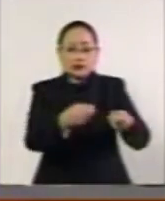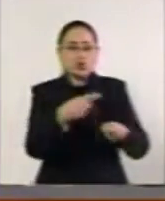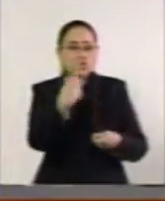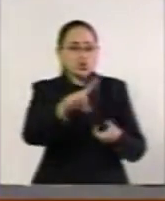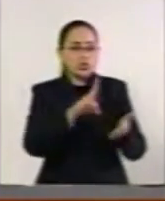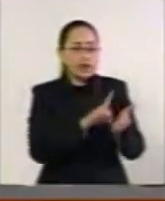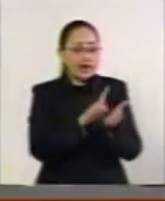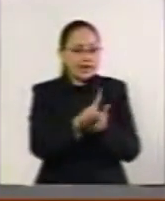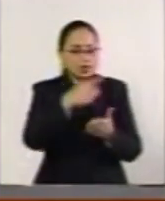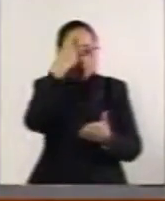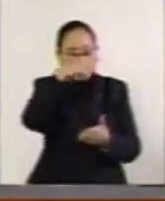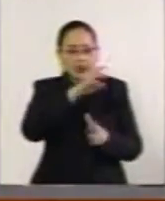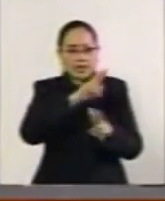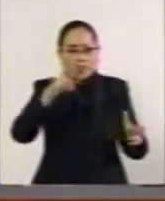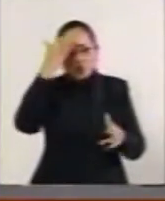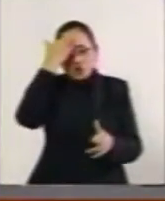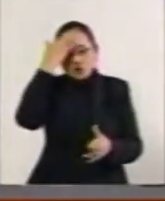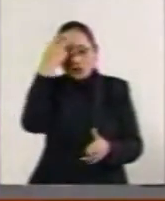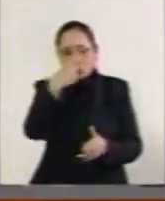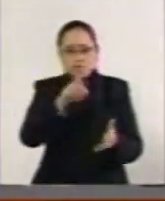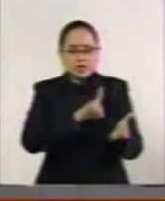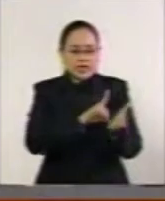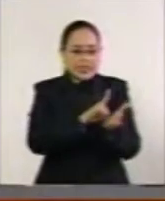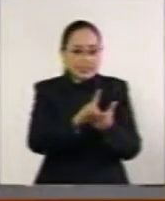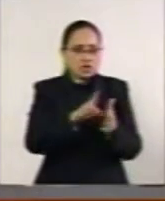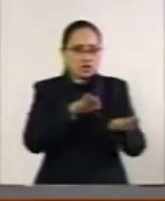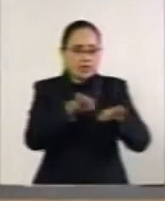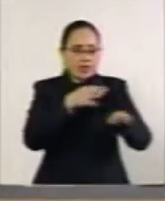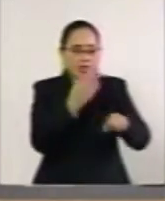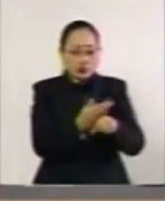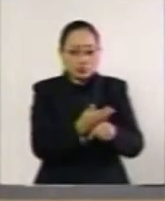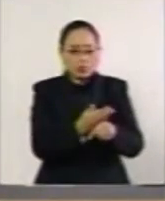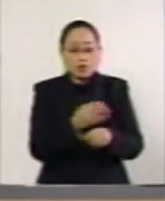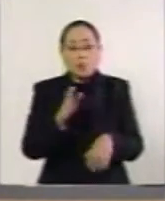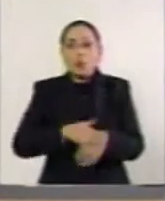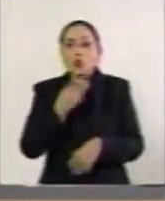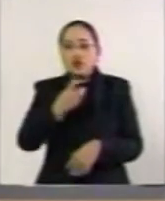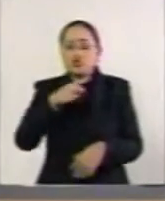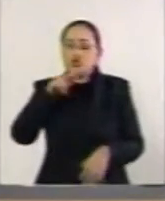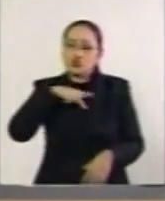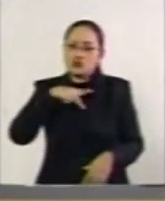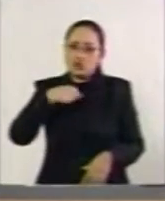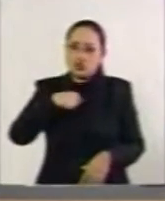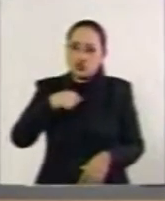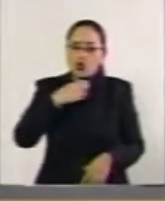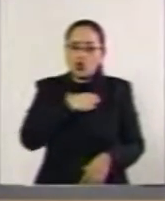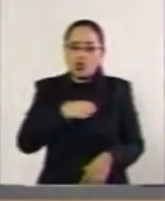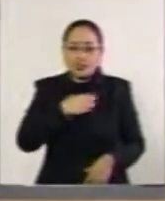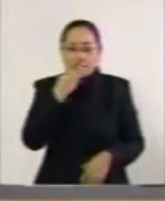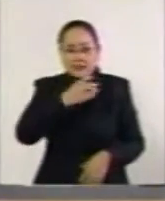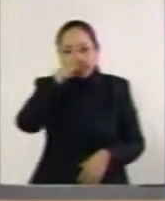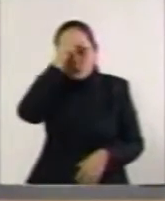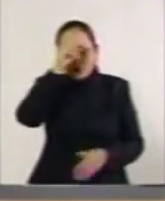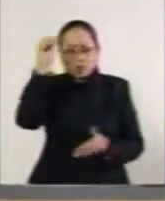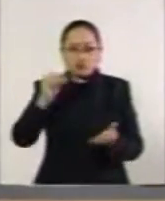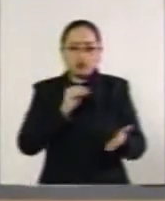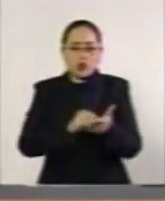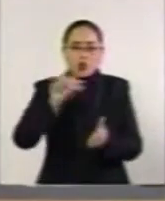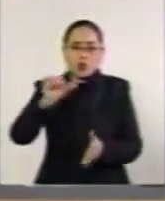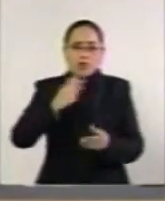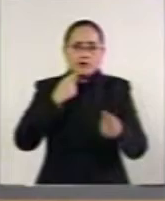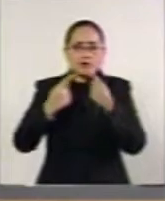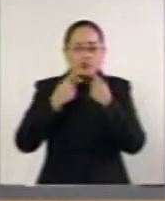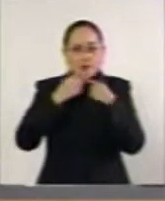su derecho, del reconocimiento de todos sus derechos laborales. De tal manera que celebro que hoy estemos discutiendo este punto de acuerdo y